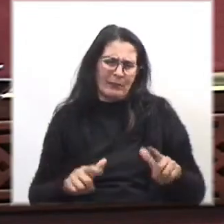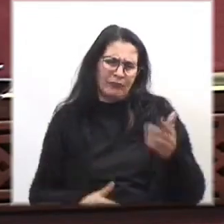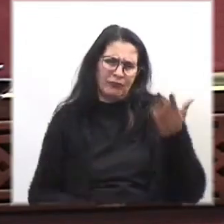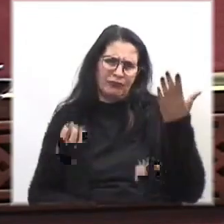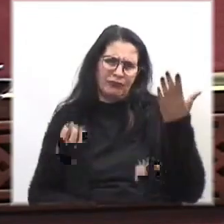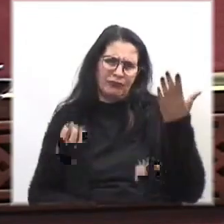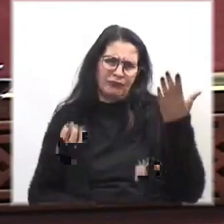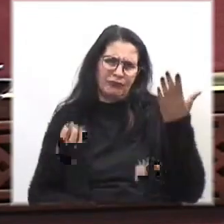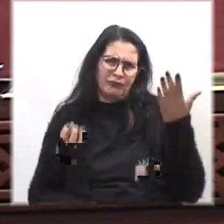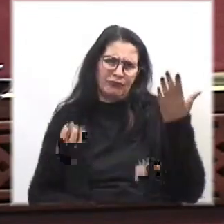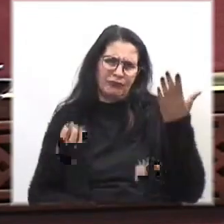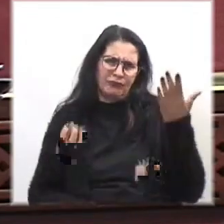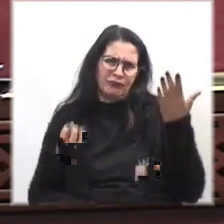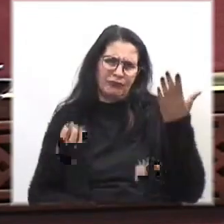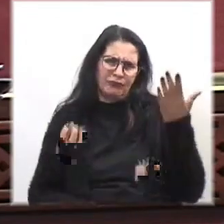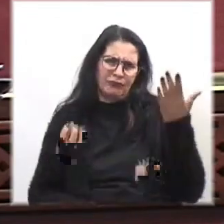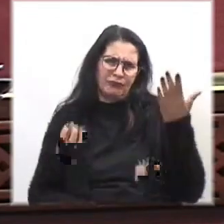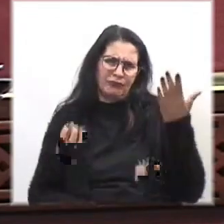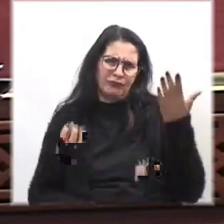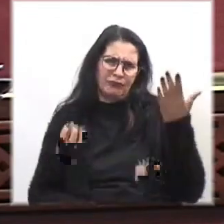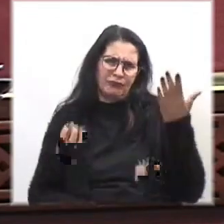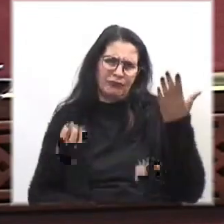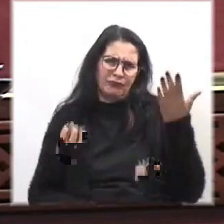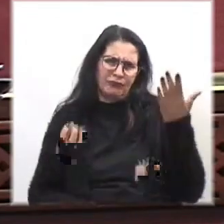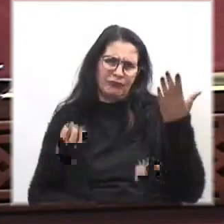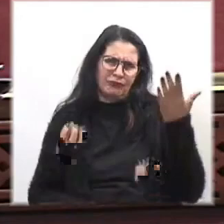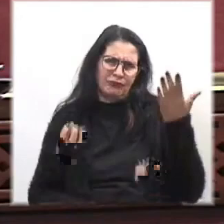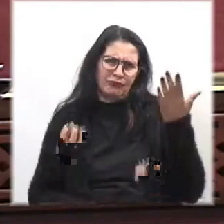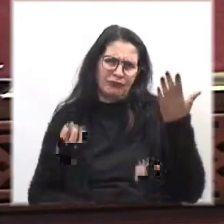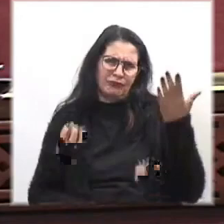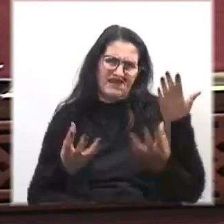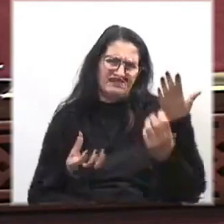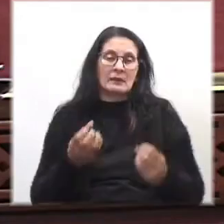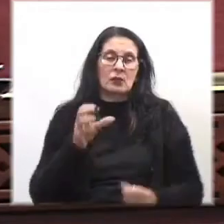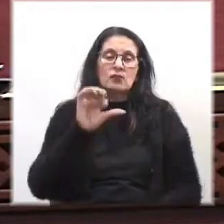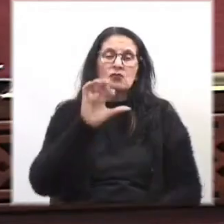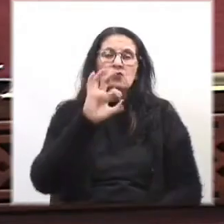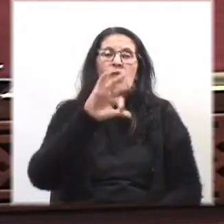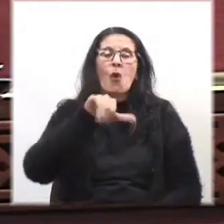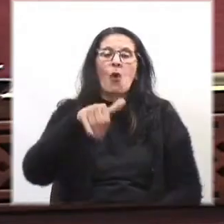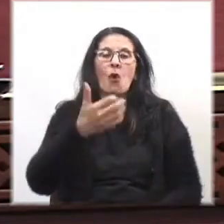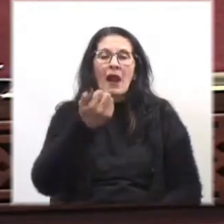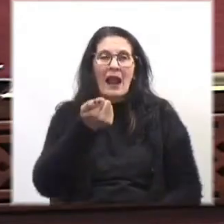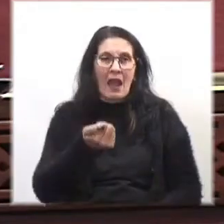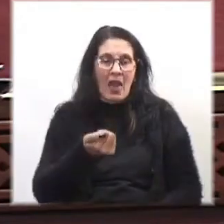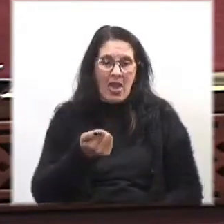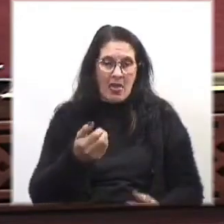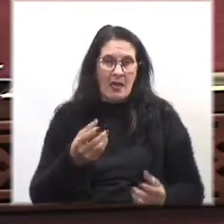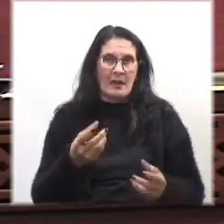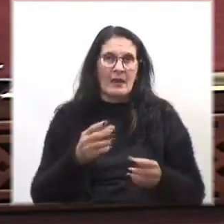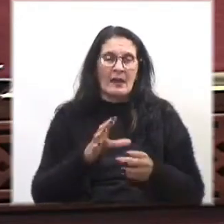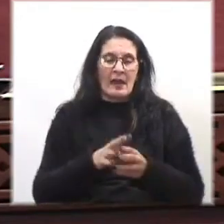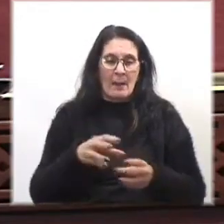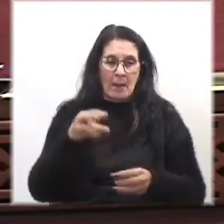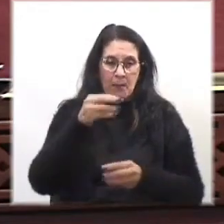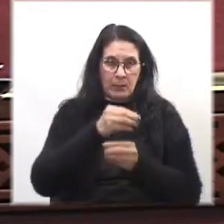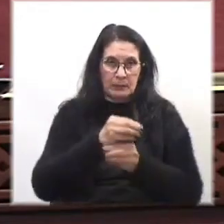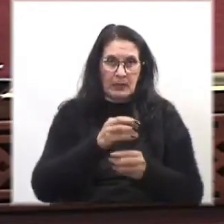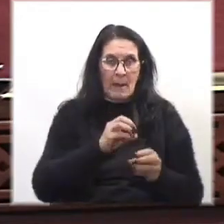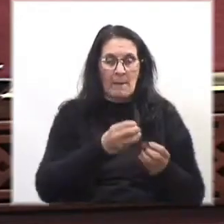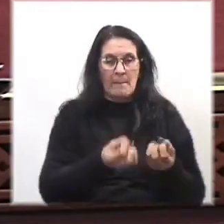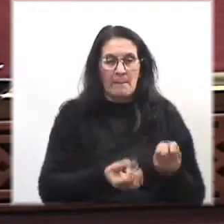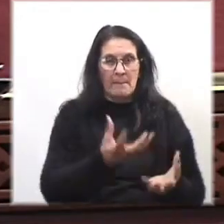prohibido, paquete de agrotóxico